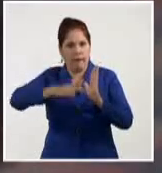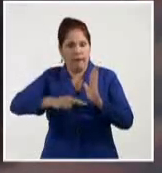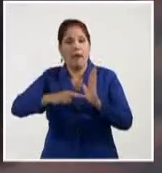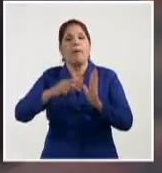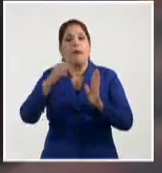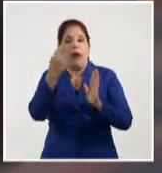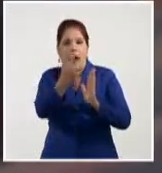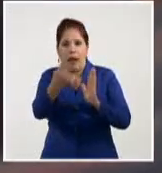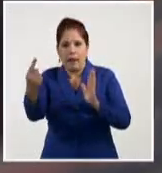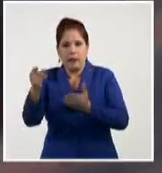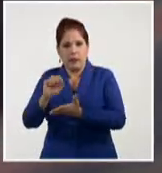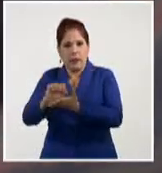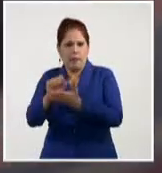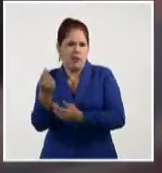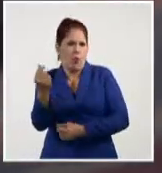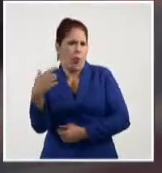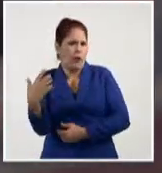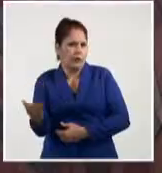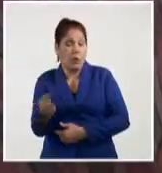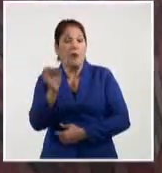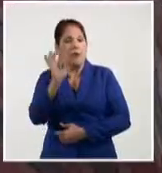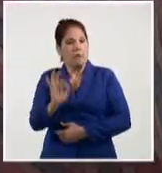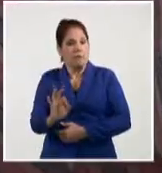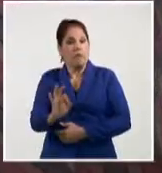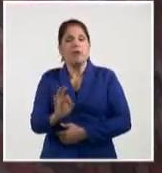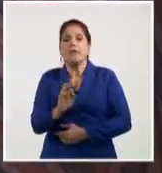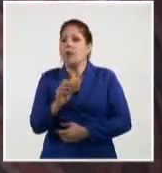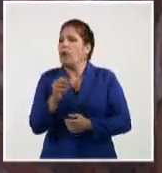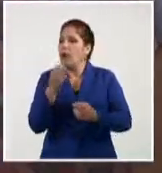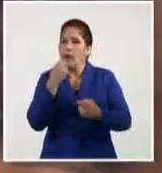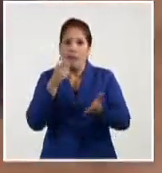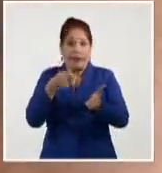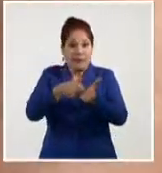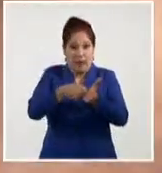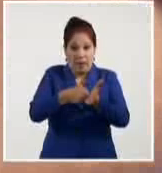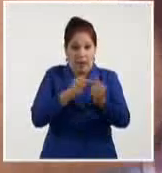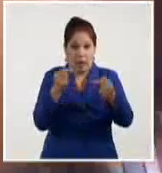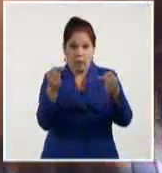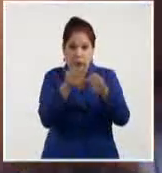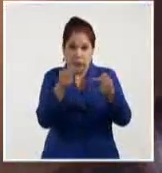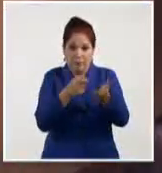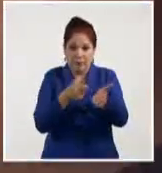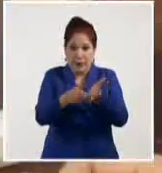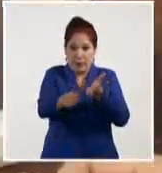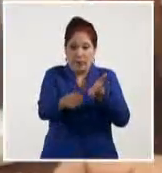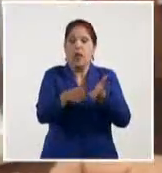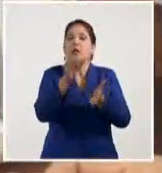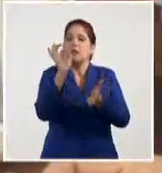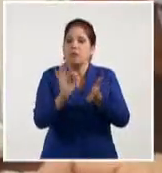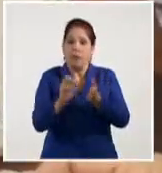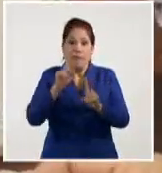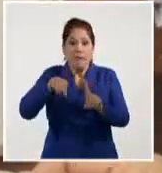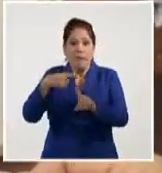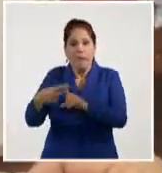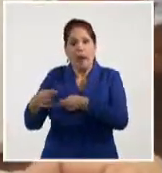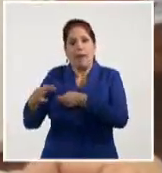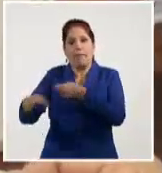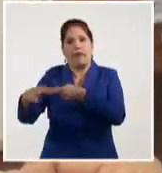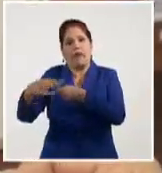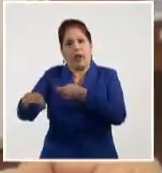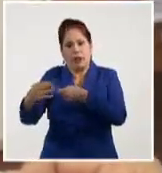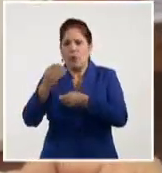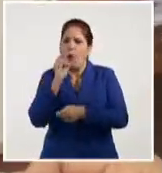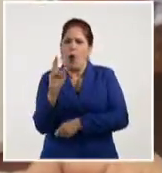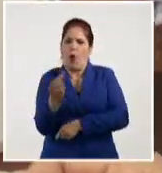de cada servicio y aun cuando transitar al pago electrónico es una prioridad, aquí se mantiene además el pago en efectivo.